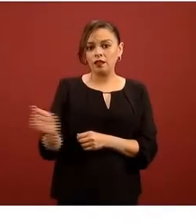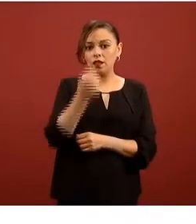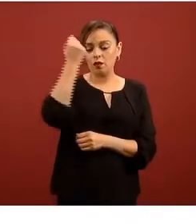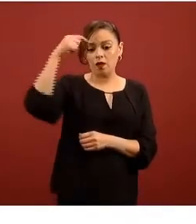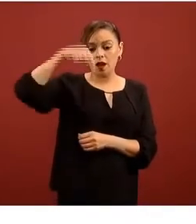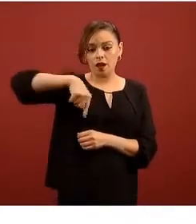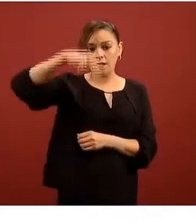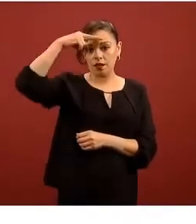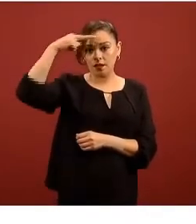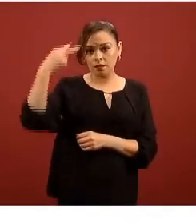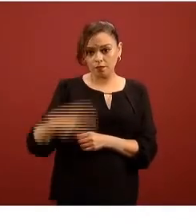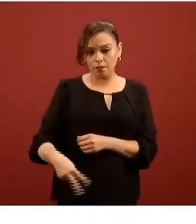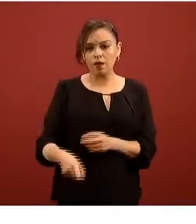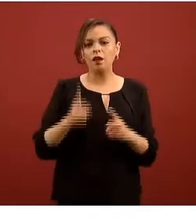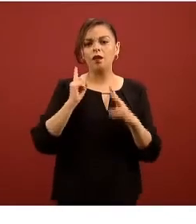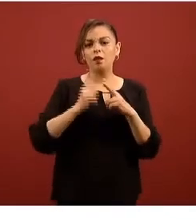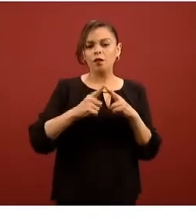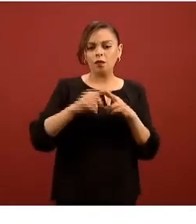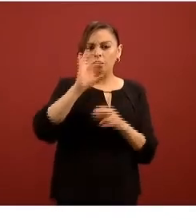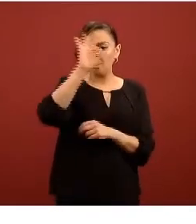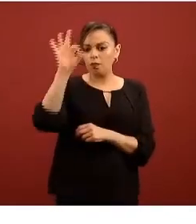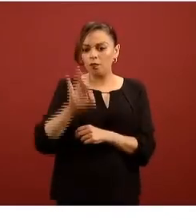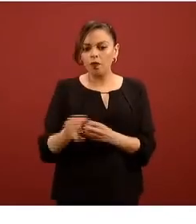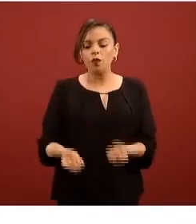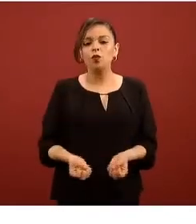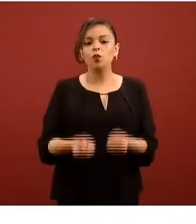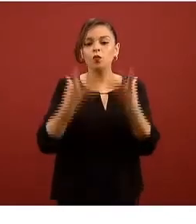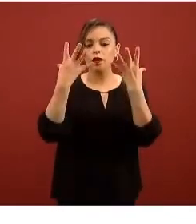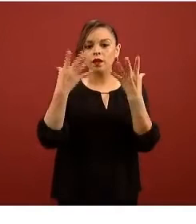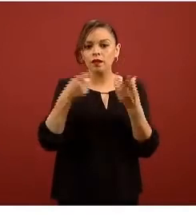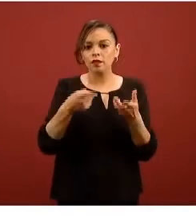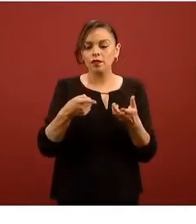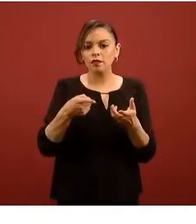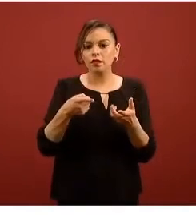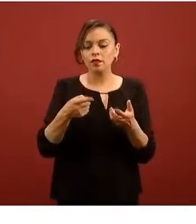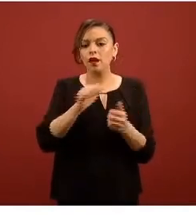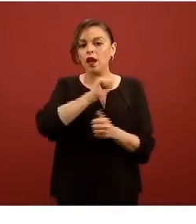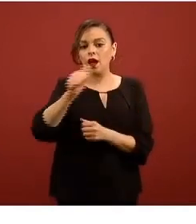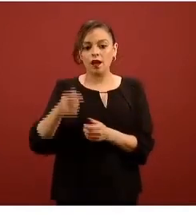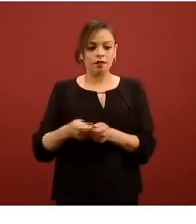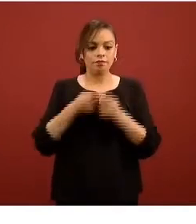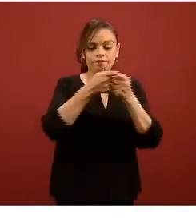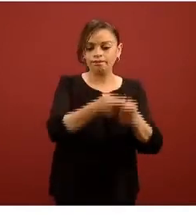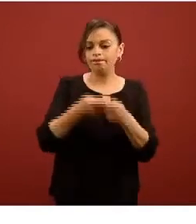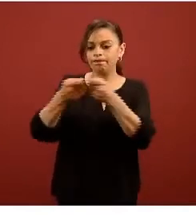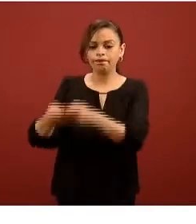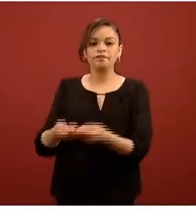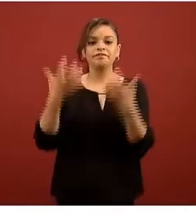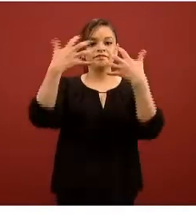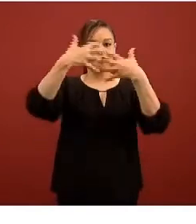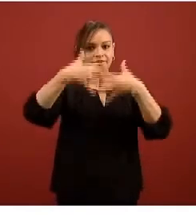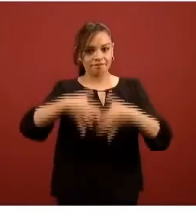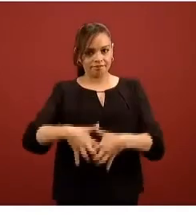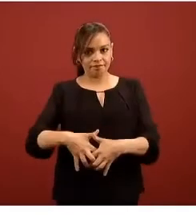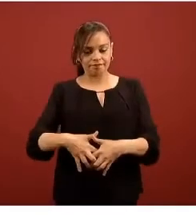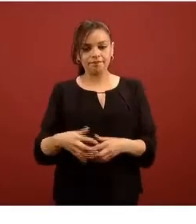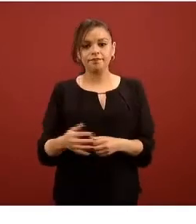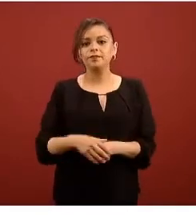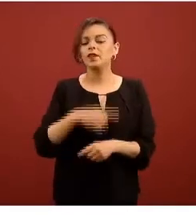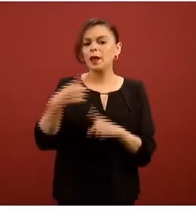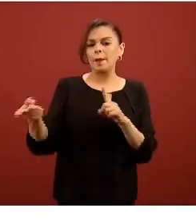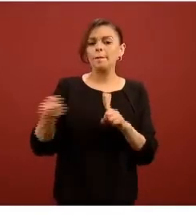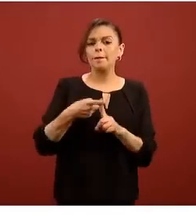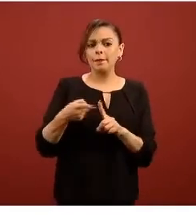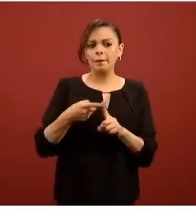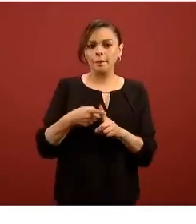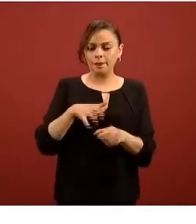inversión que ha sido una pregunta reiterada proviene de la industria primero les recuerdo como antecedente que cuando